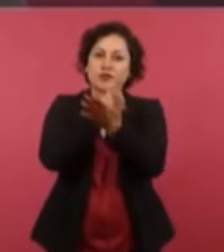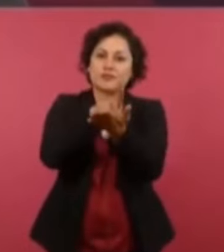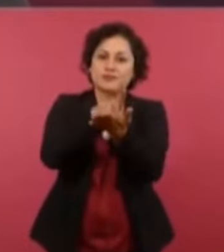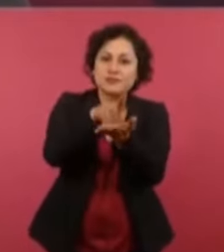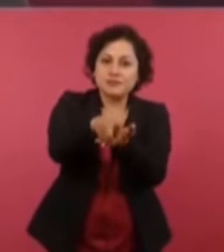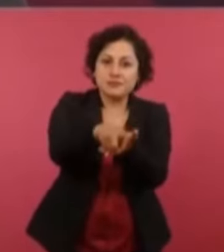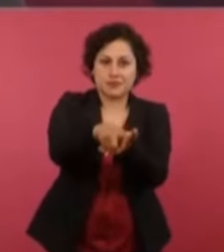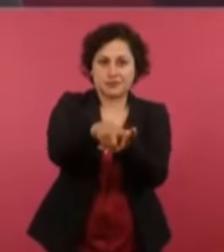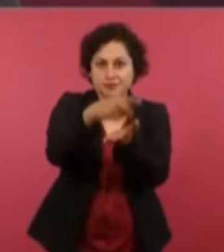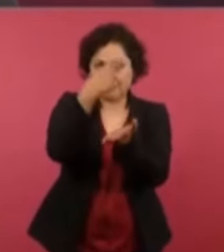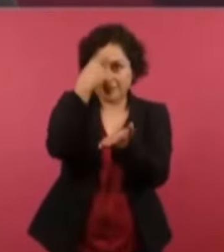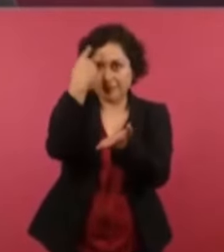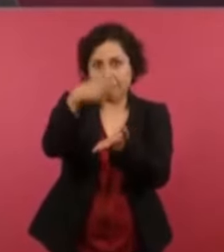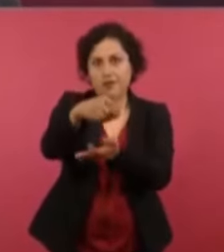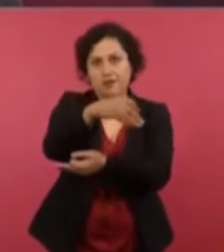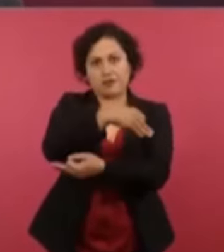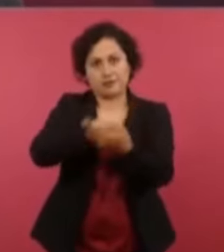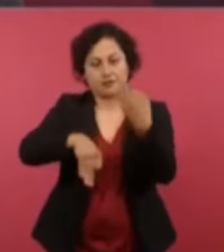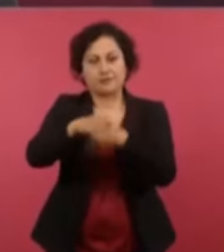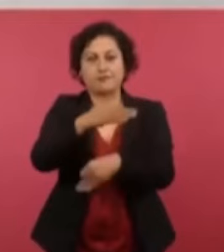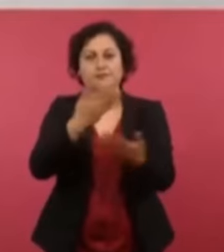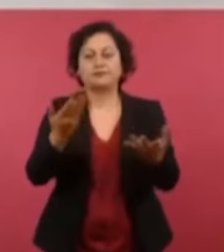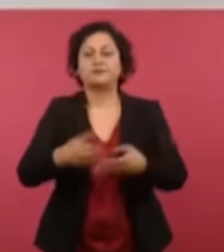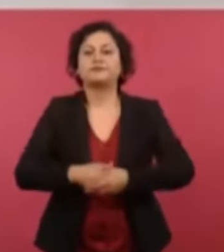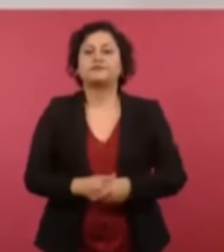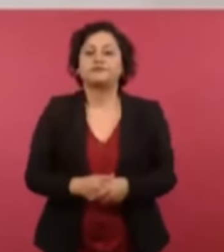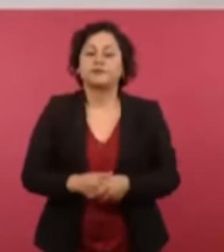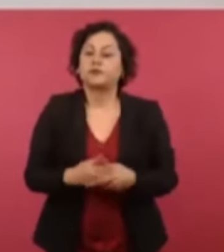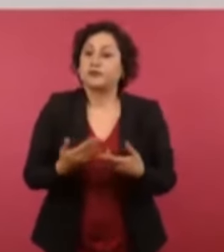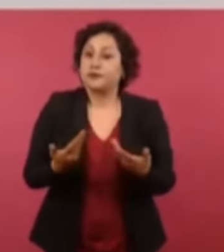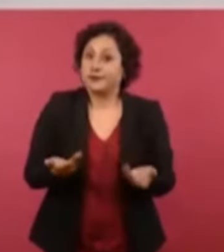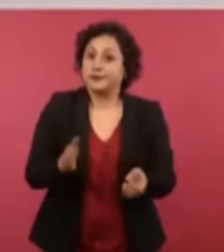entonces quienes enfrentan